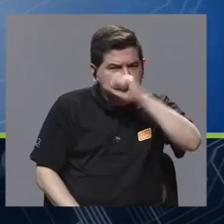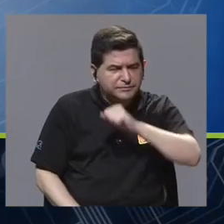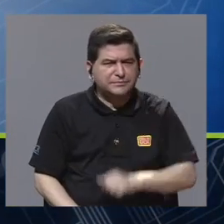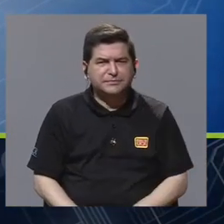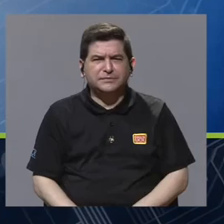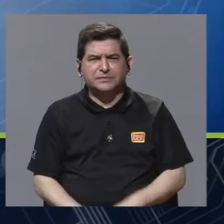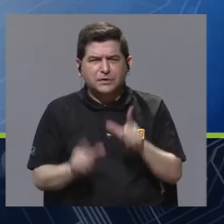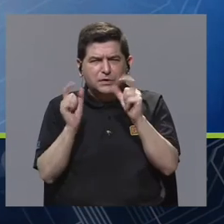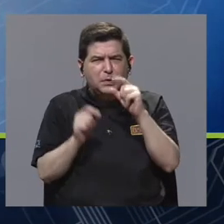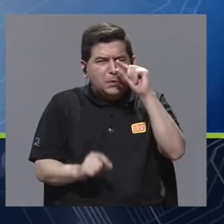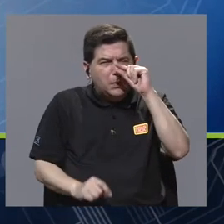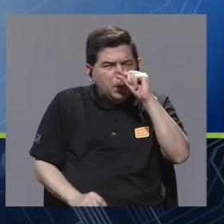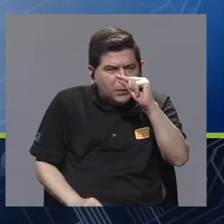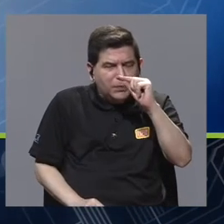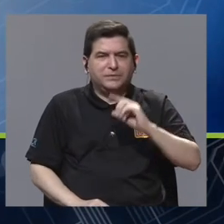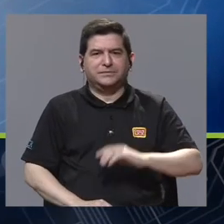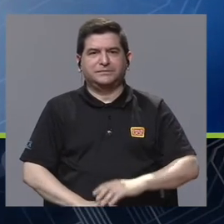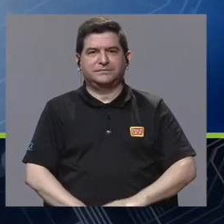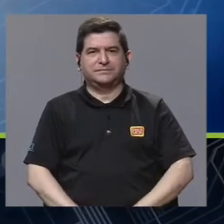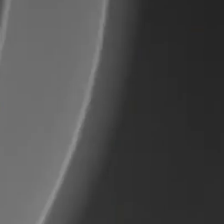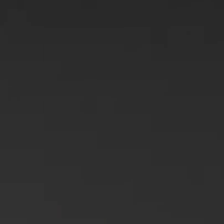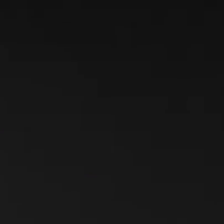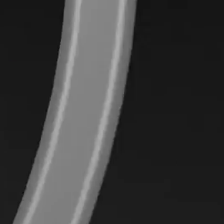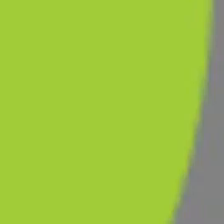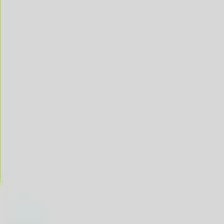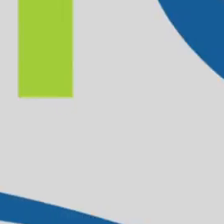detección de tumores de tamaños milimétricos.